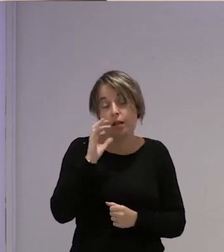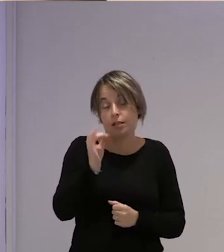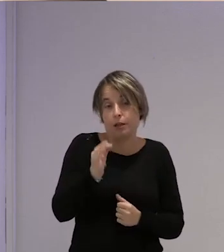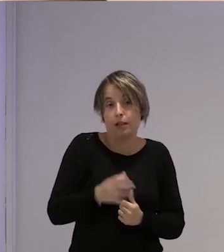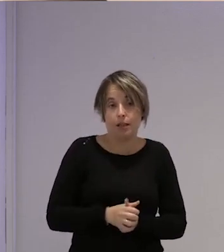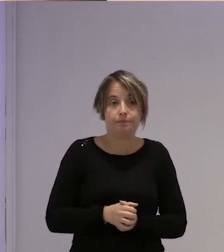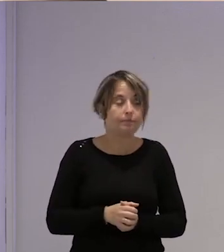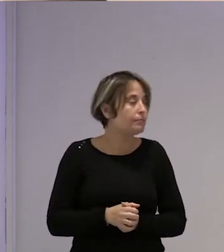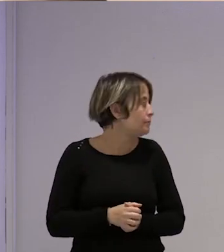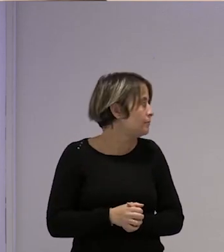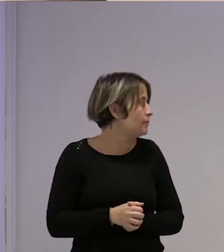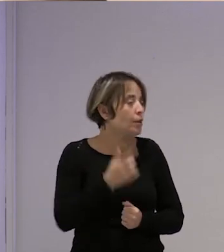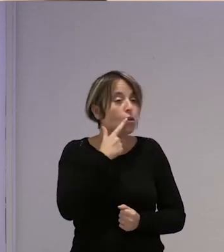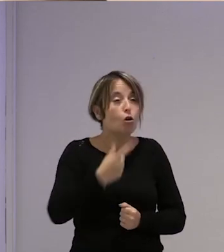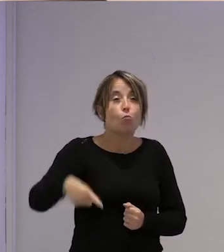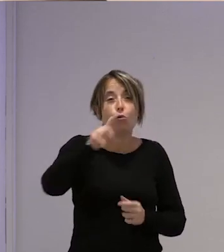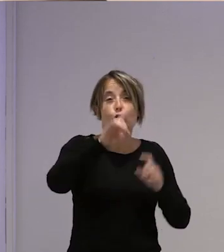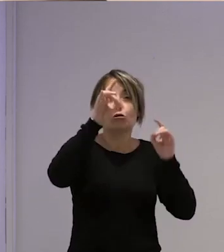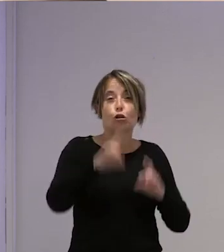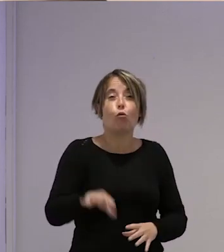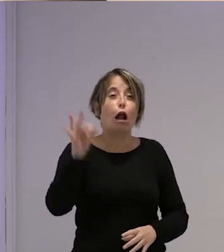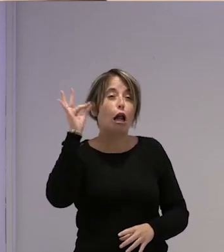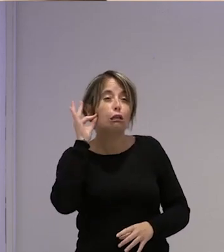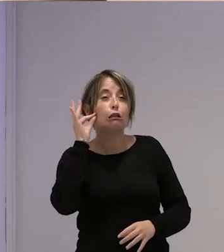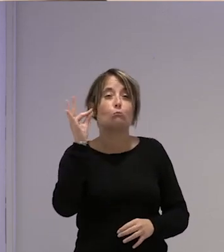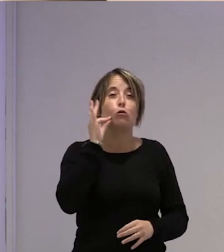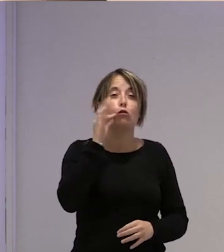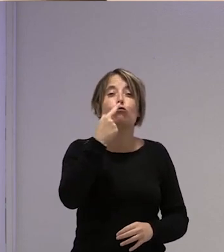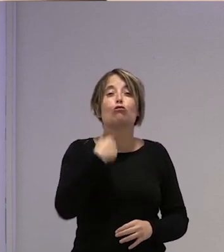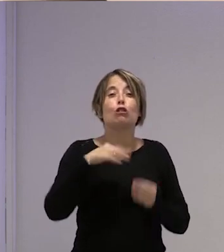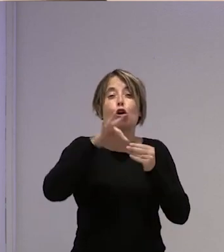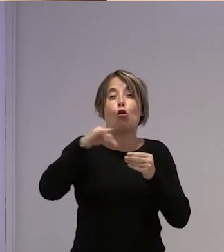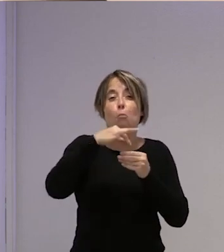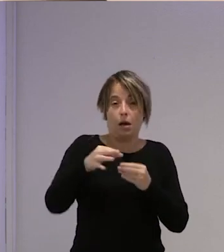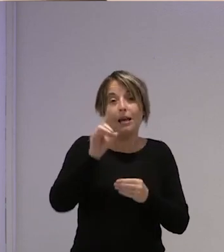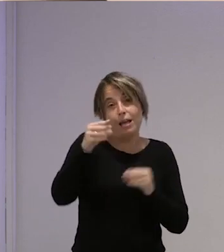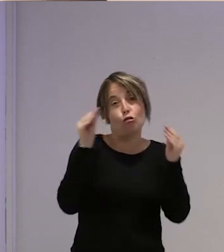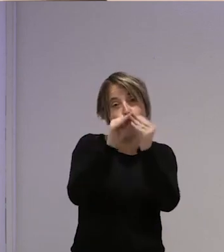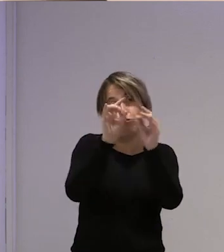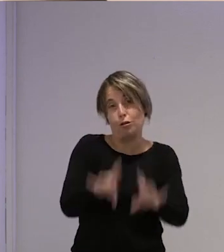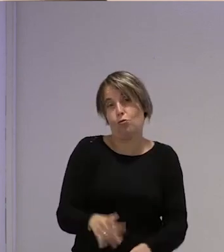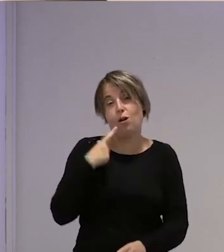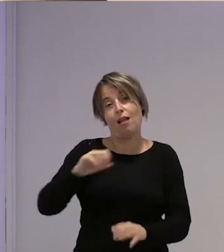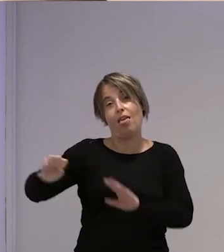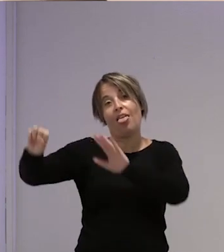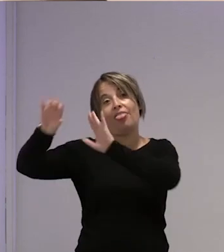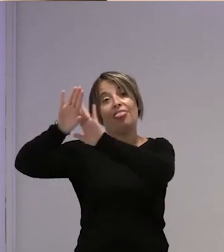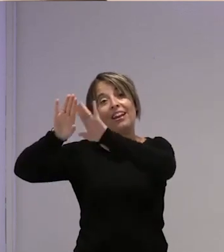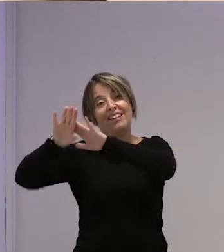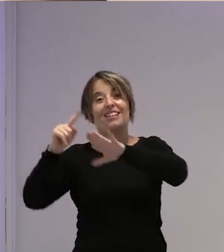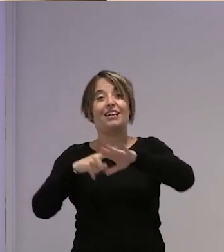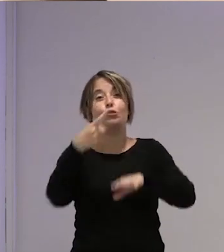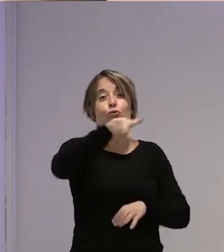dice estáis cayendo en lo mismo que en la extrema derecha en llamarnos come gamba digo es que en eso coincide la extrema derecha y todo el mundo